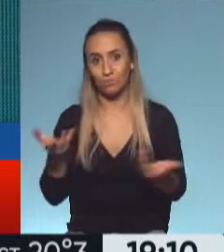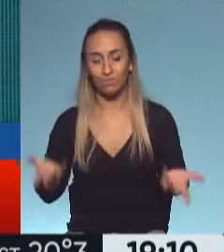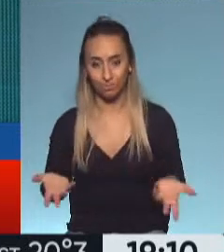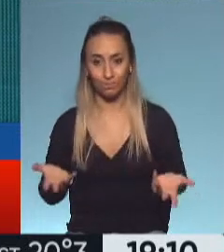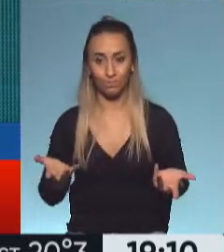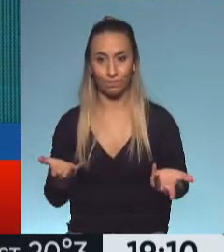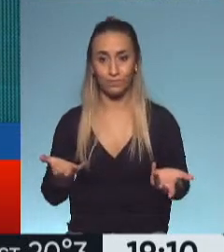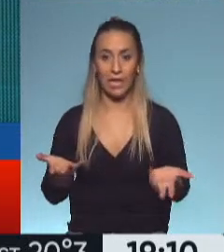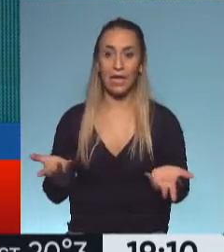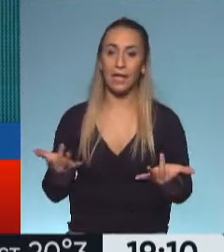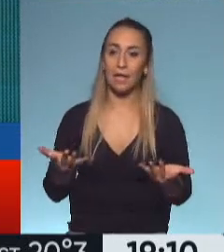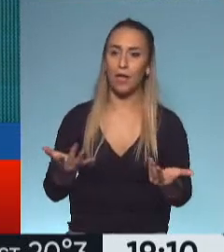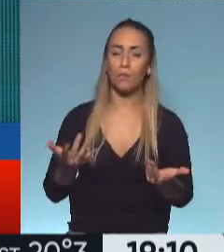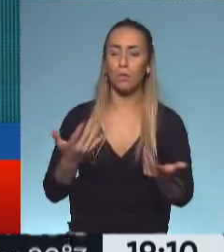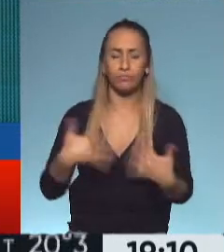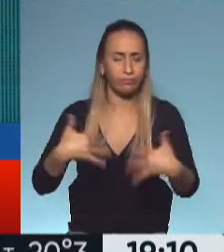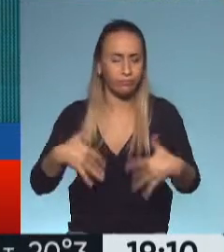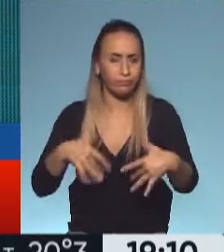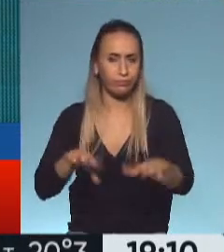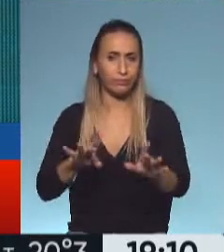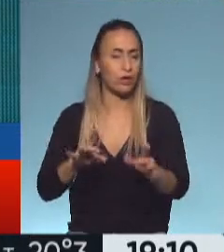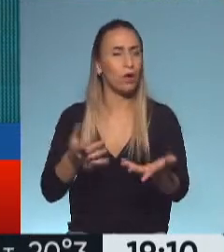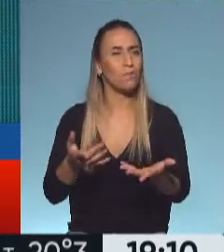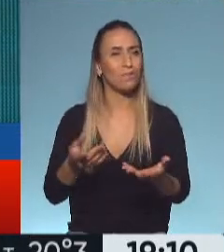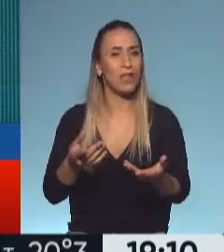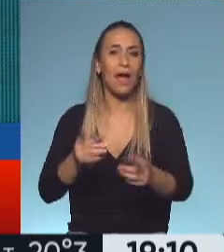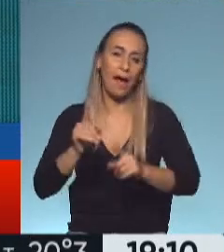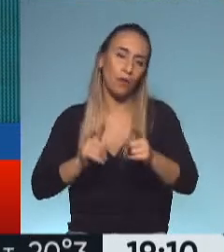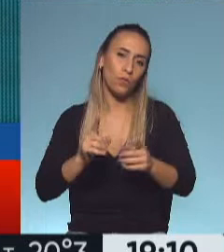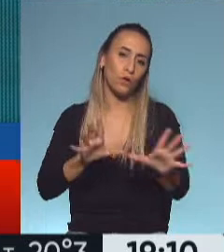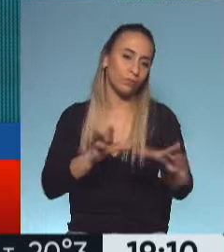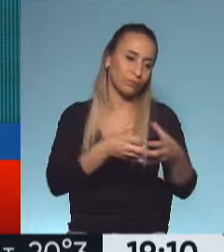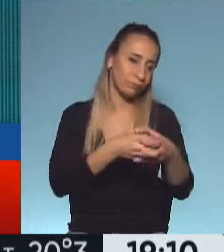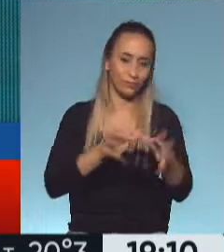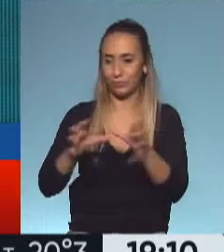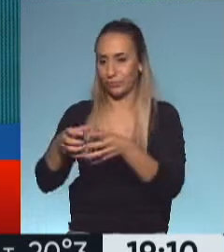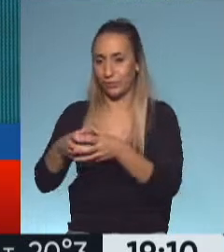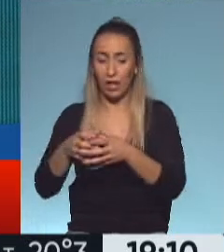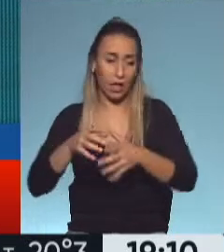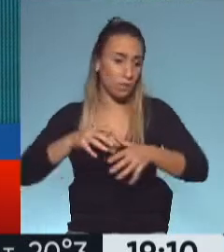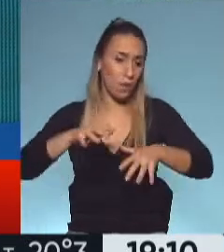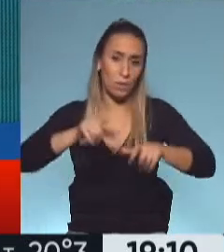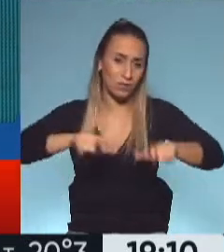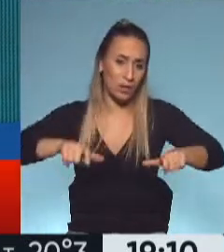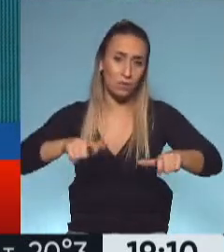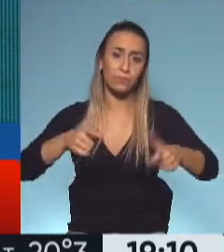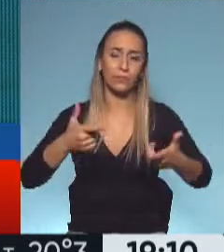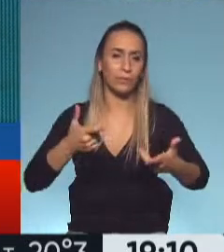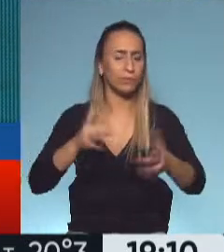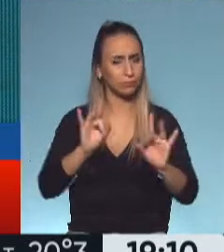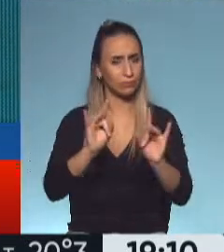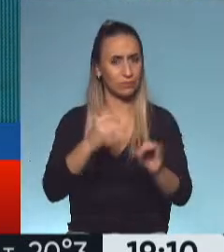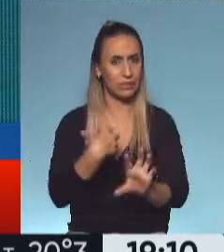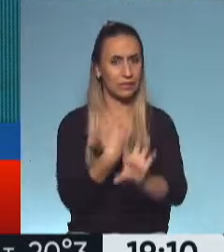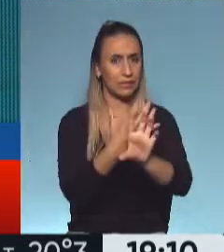tanta dificultad que tienen algunos sectores en nuestro país para acceder a esas clases virtuales. Vamos a arrancar con